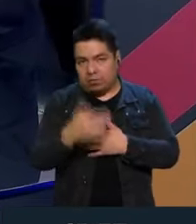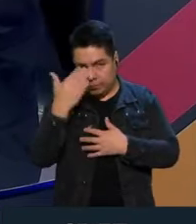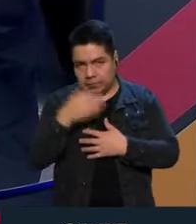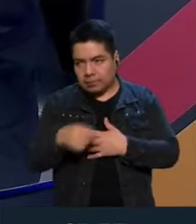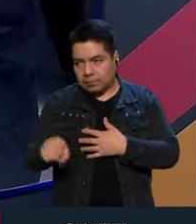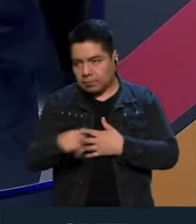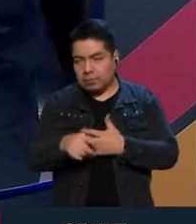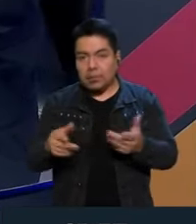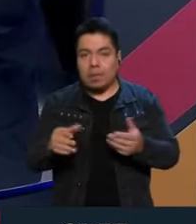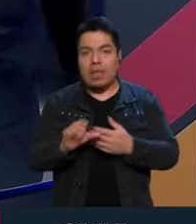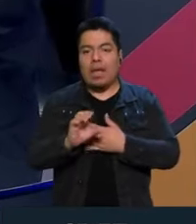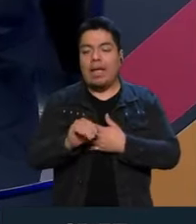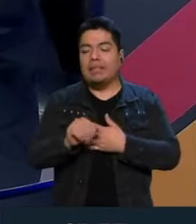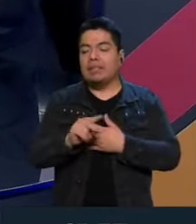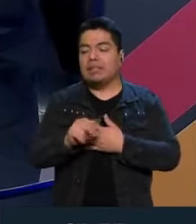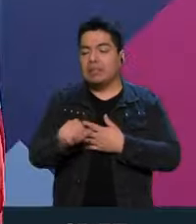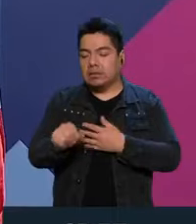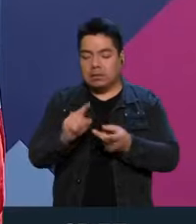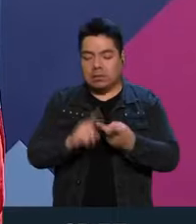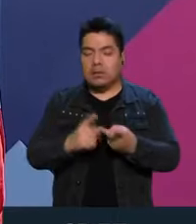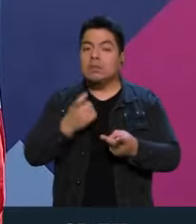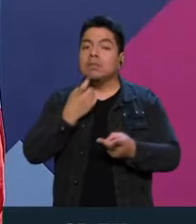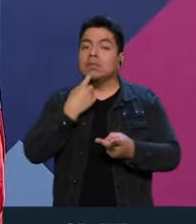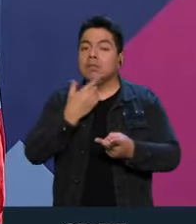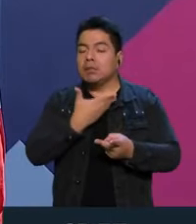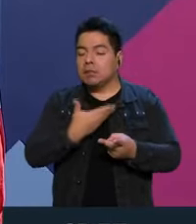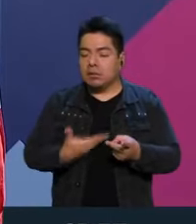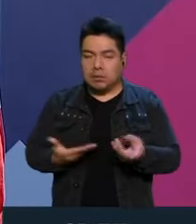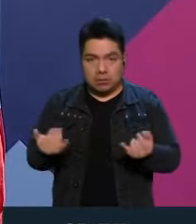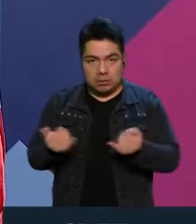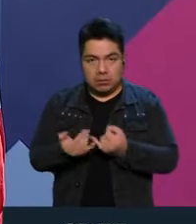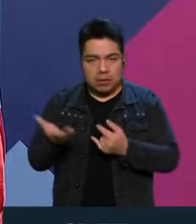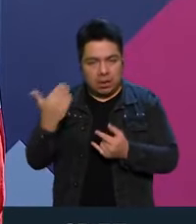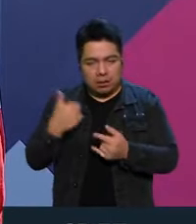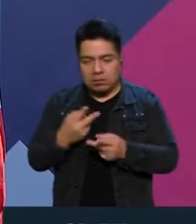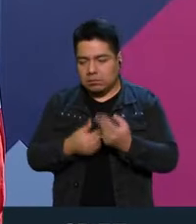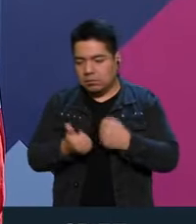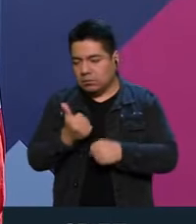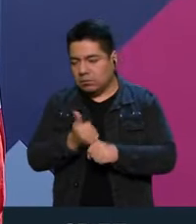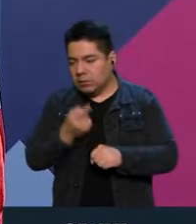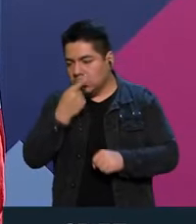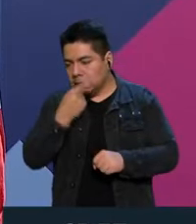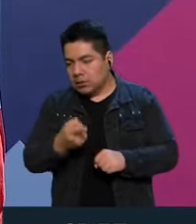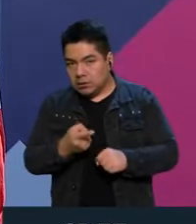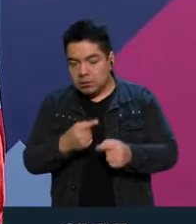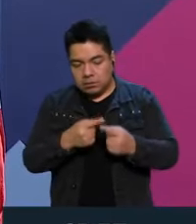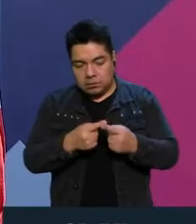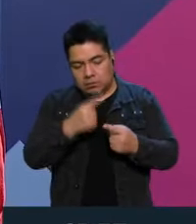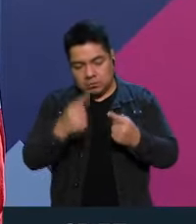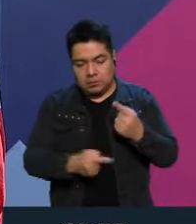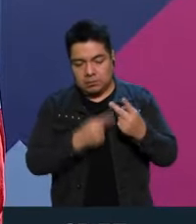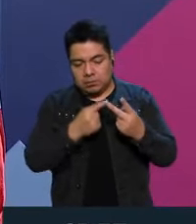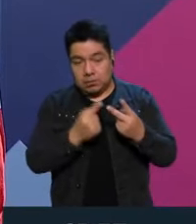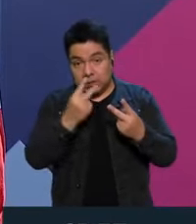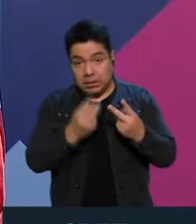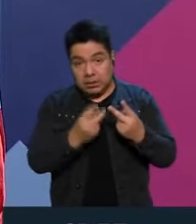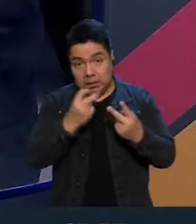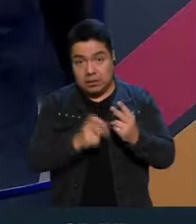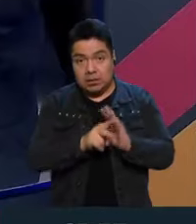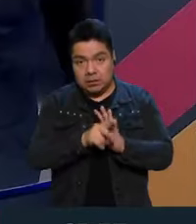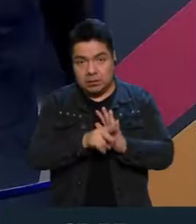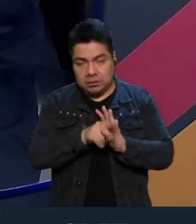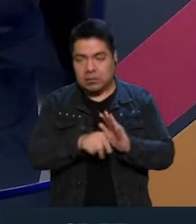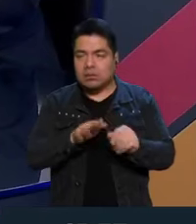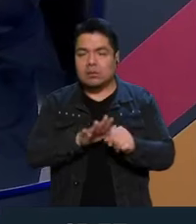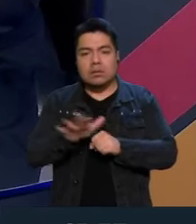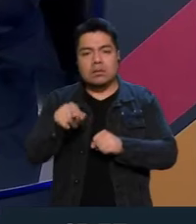marcó Alejandro Encinas y el presidente Andrés Manuel López Obrador hace algunos años. El segundo documental que quiero recomendar el día